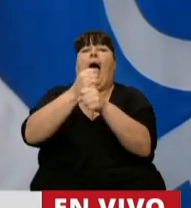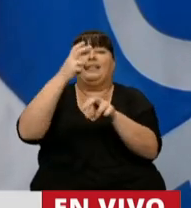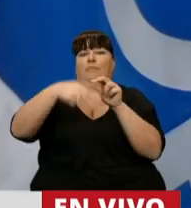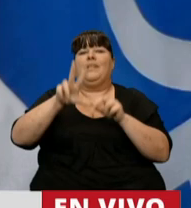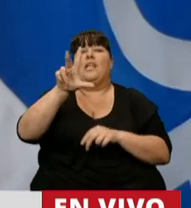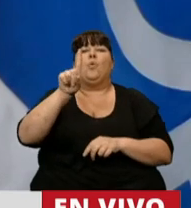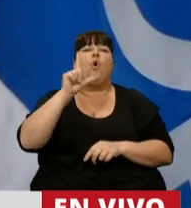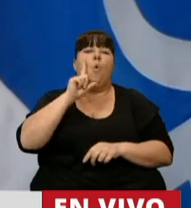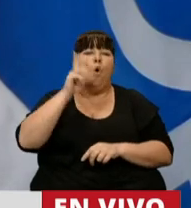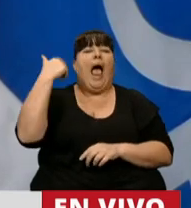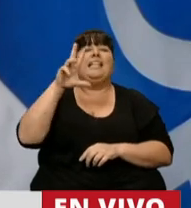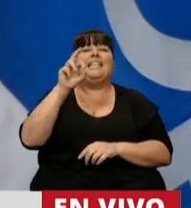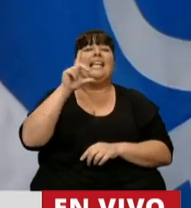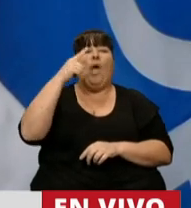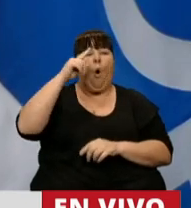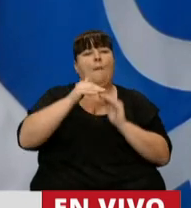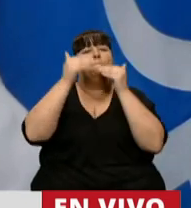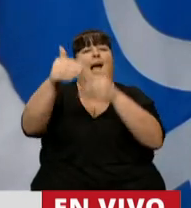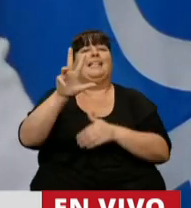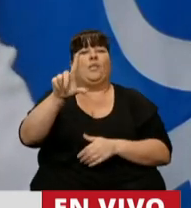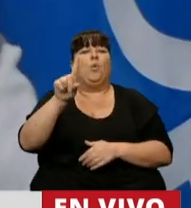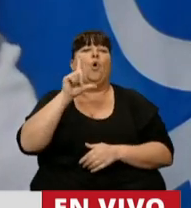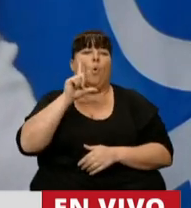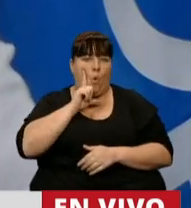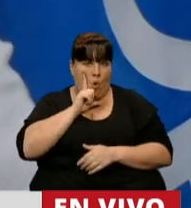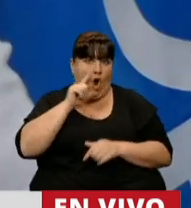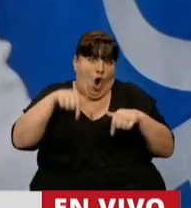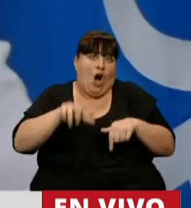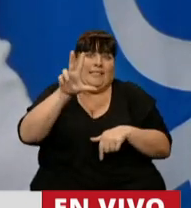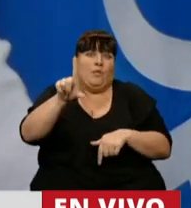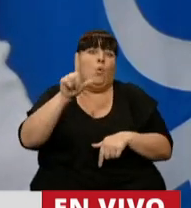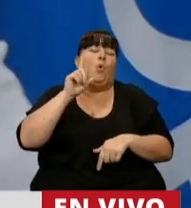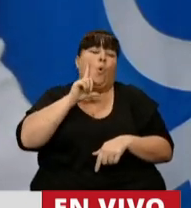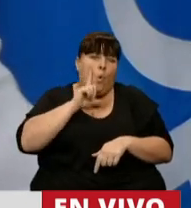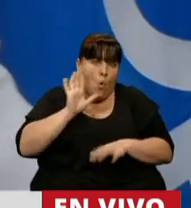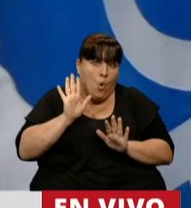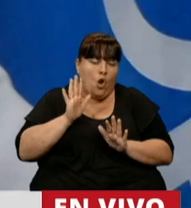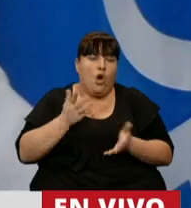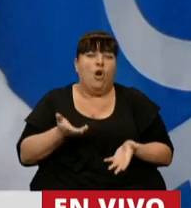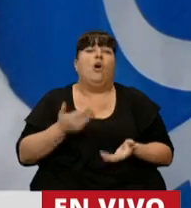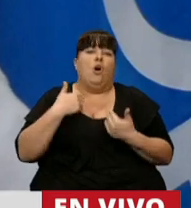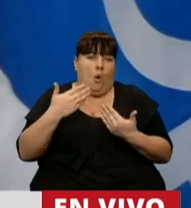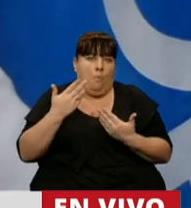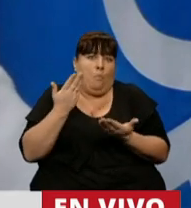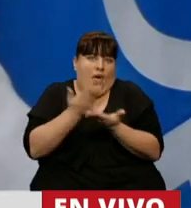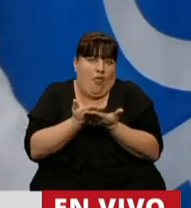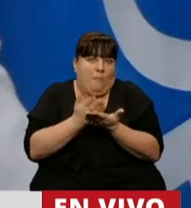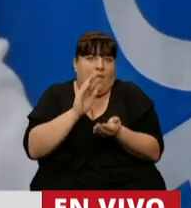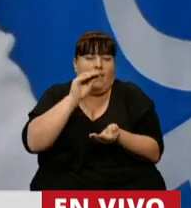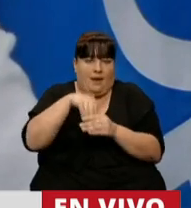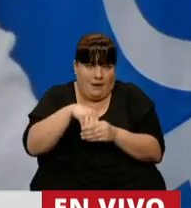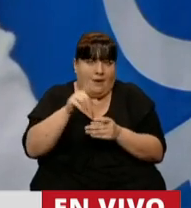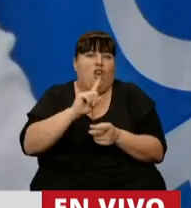de julio en vez de hasta el 30 de junio. Hoy es 31 de julio y por lo tanto podemos plantearlo así,